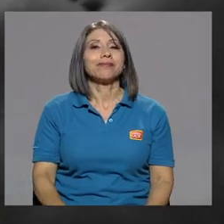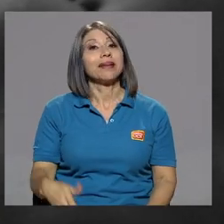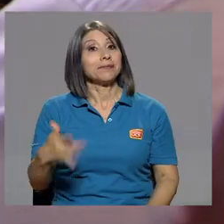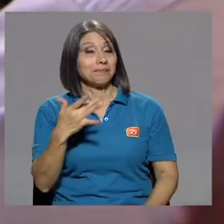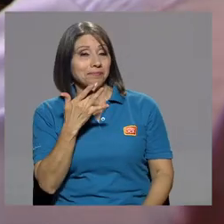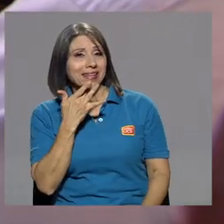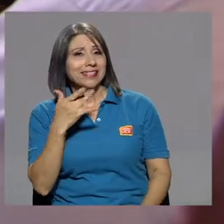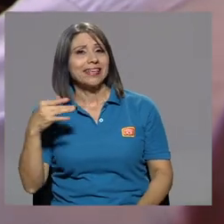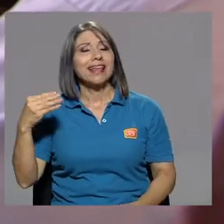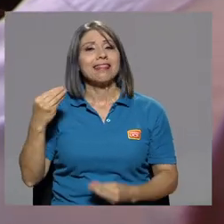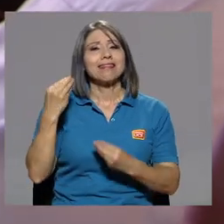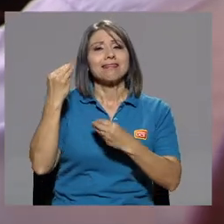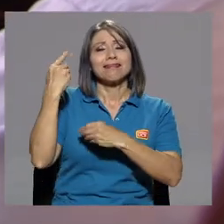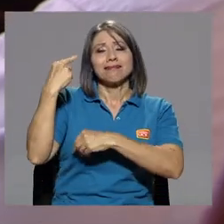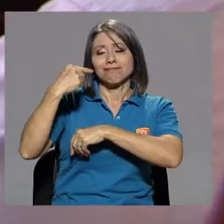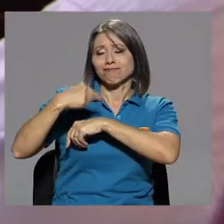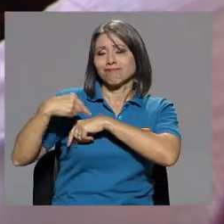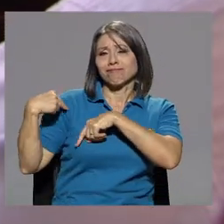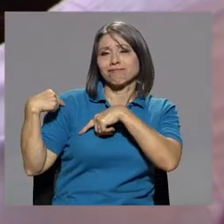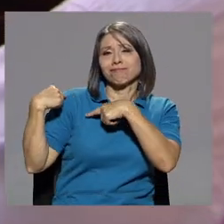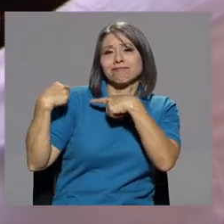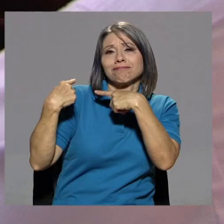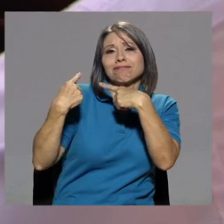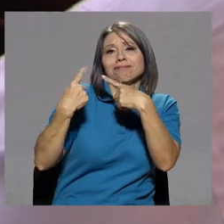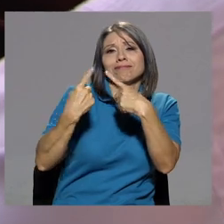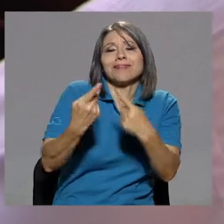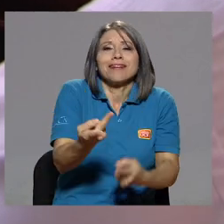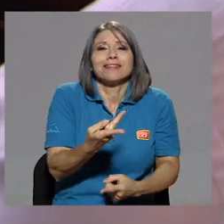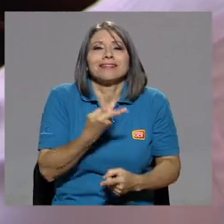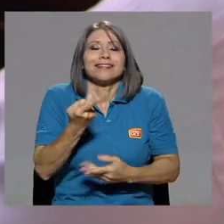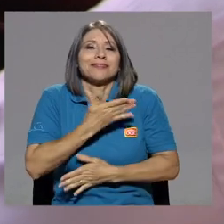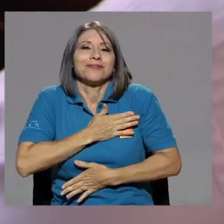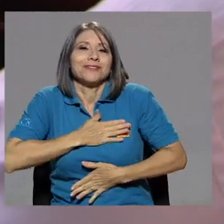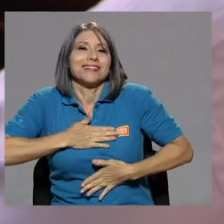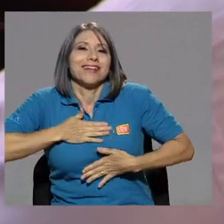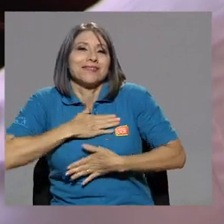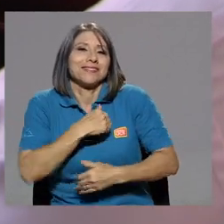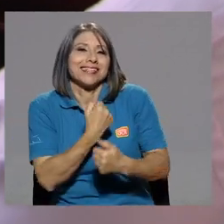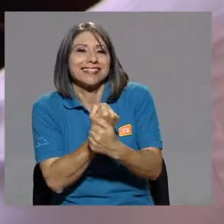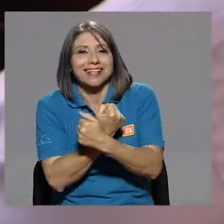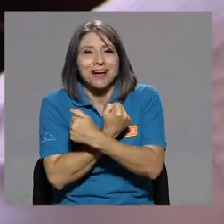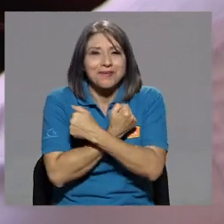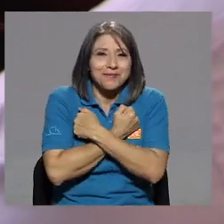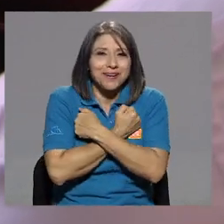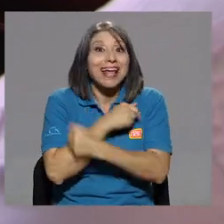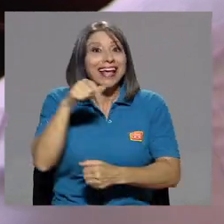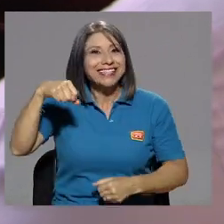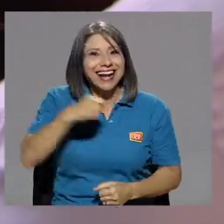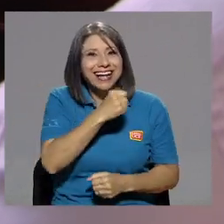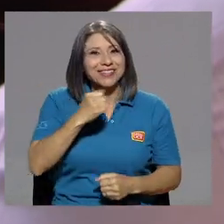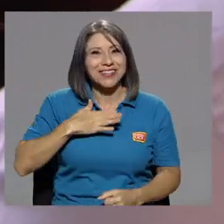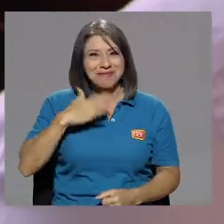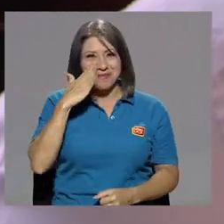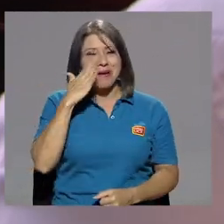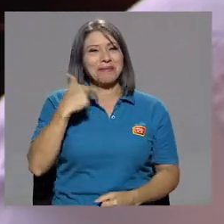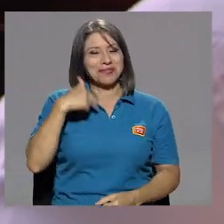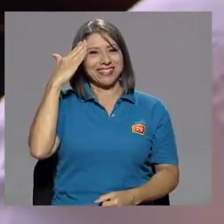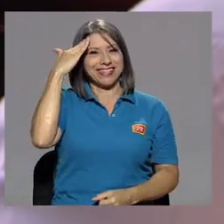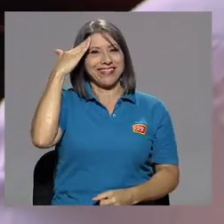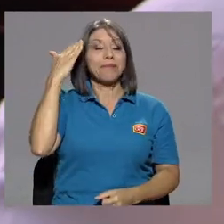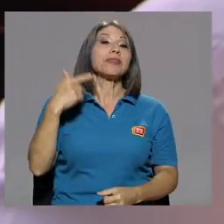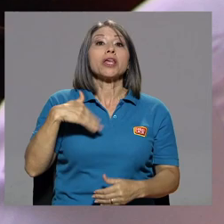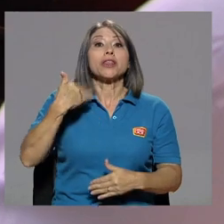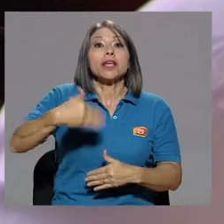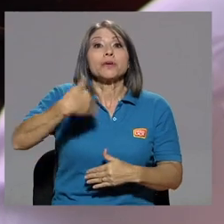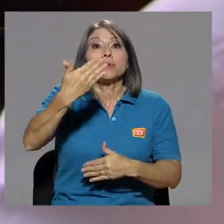tiempo disfrutamos de este amor. Esa era la canción de mamá. Por eso me la sabía, ¿verdad? Qué linda canción. Y después